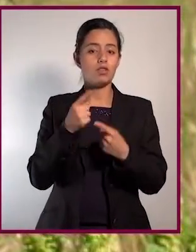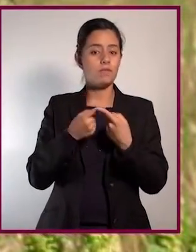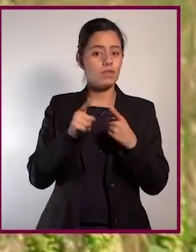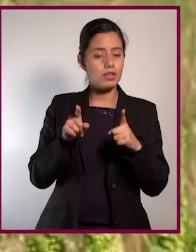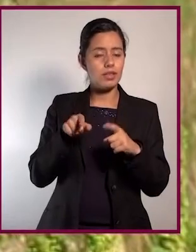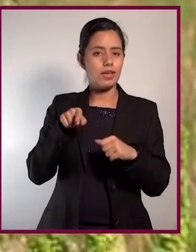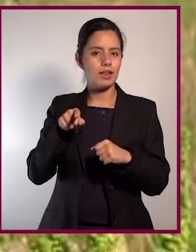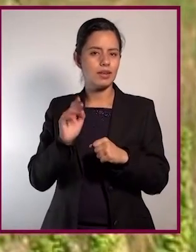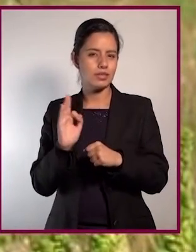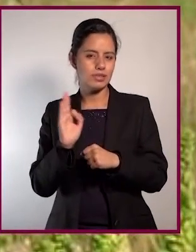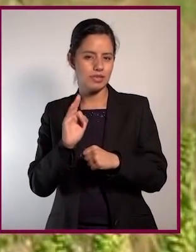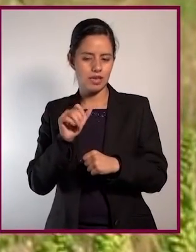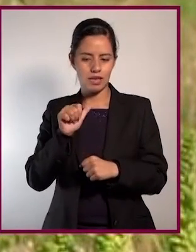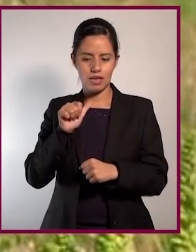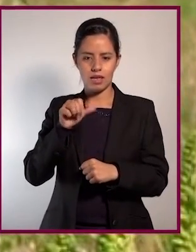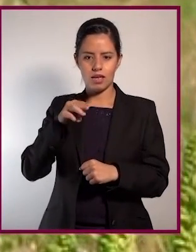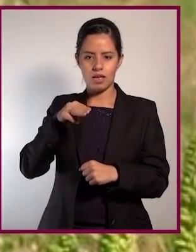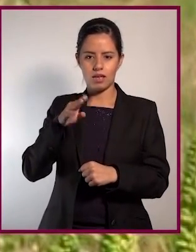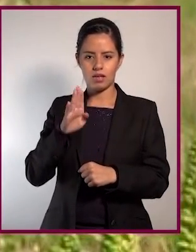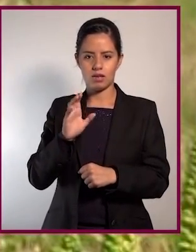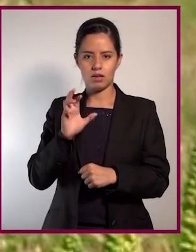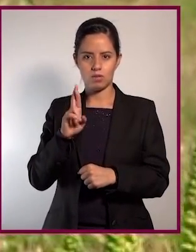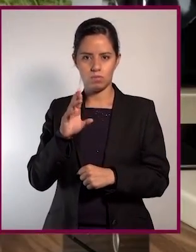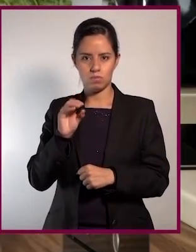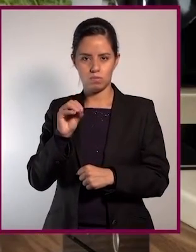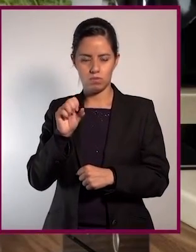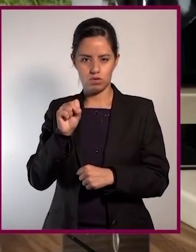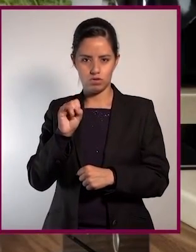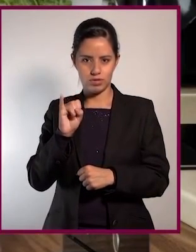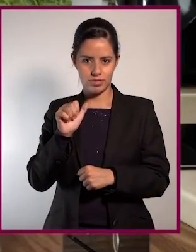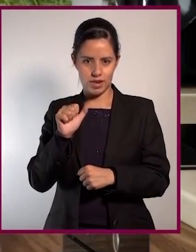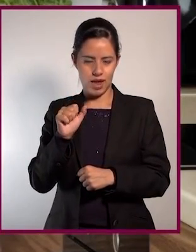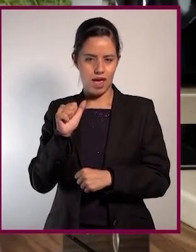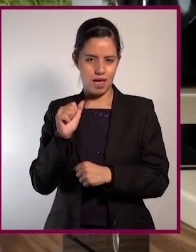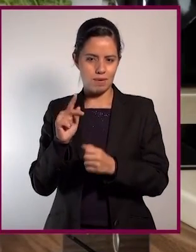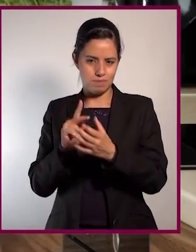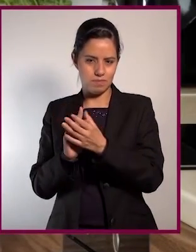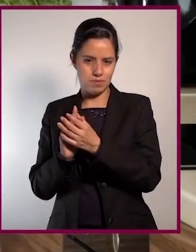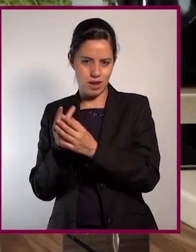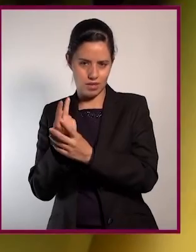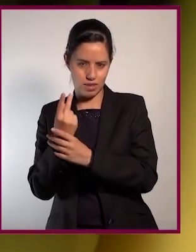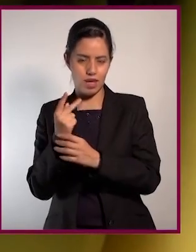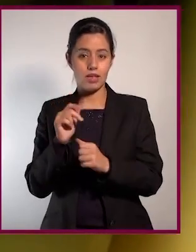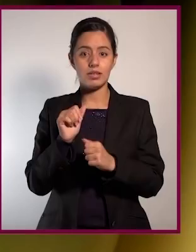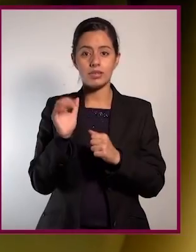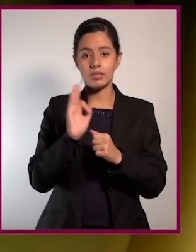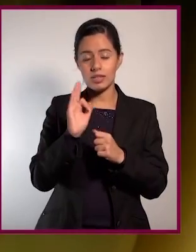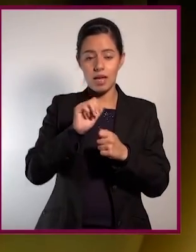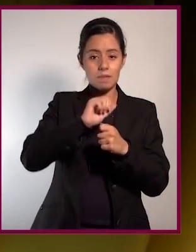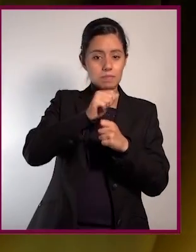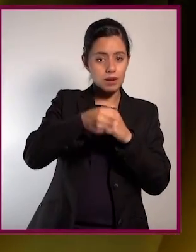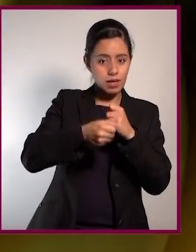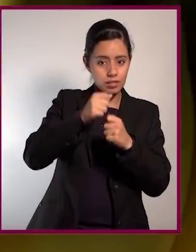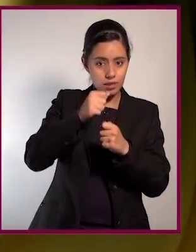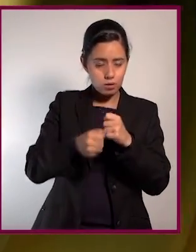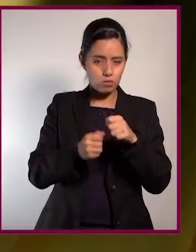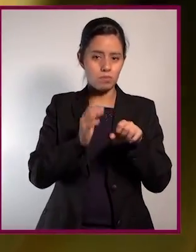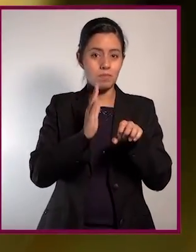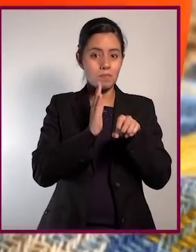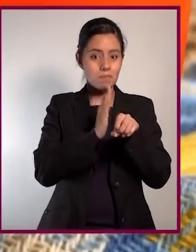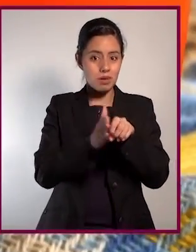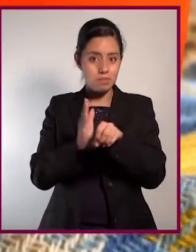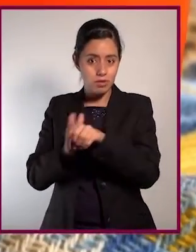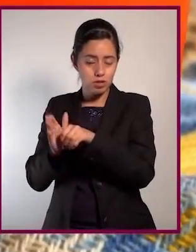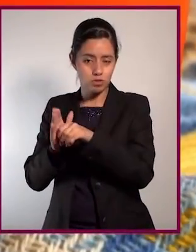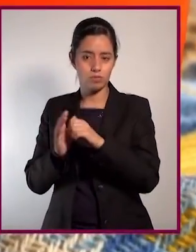alérgica es detonada por el polen de ambrosía, se puede presentar reactividad cruzada con plátanos, pepinos,